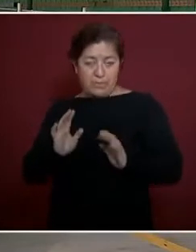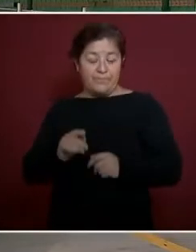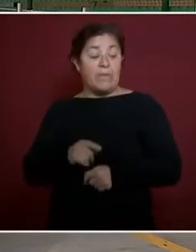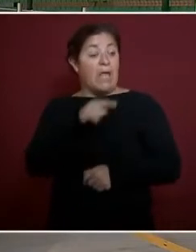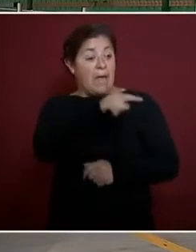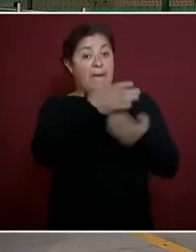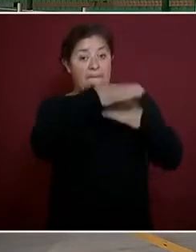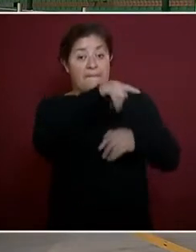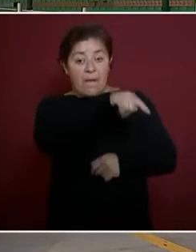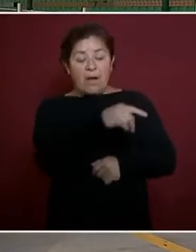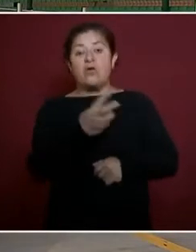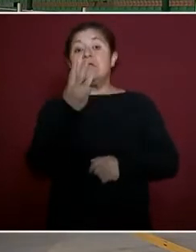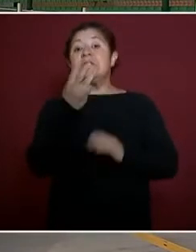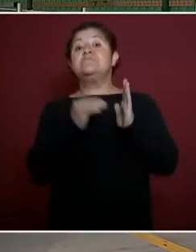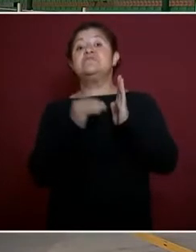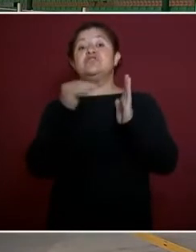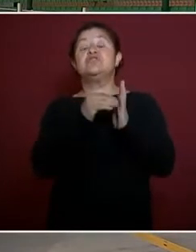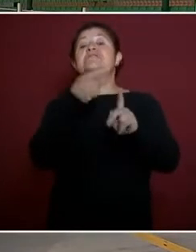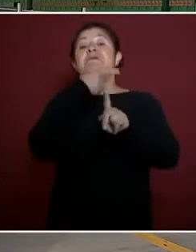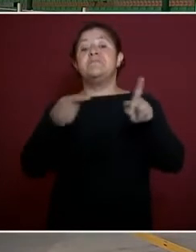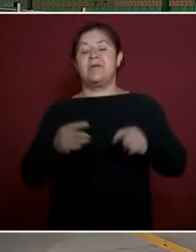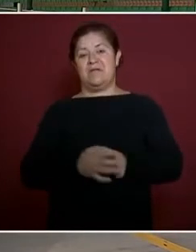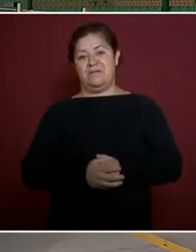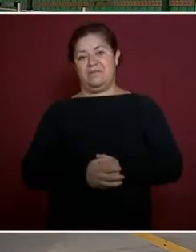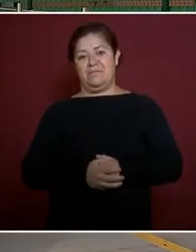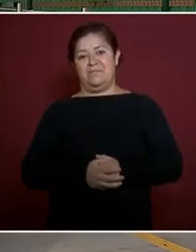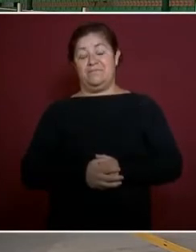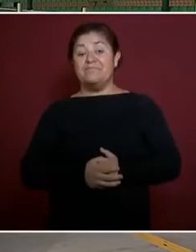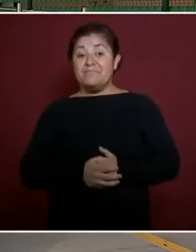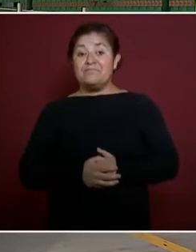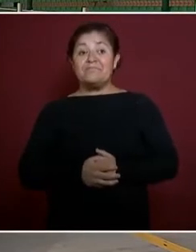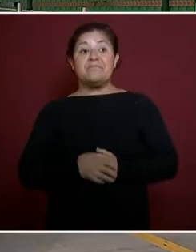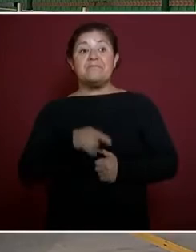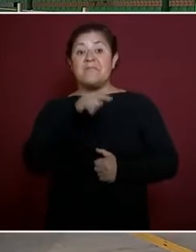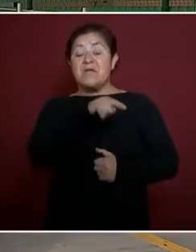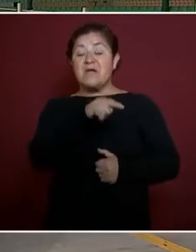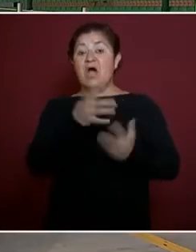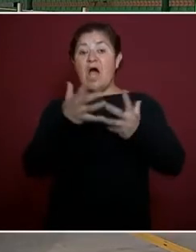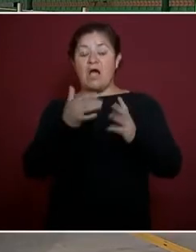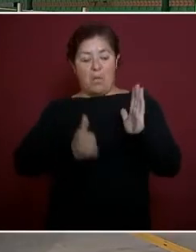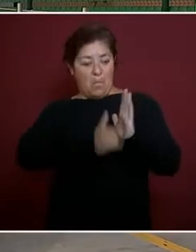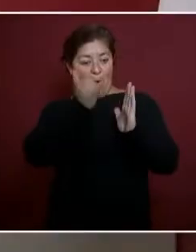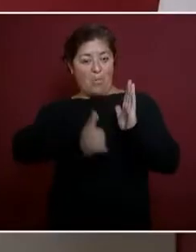y hacen la sucursal en dos, tres meses.